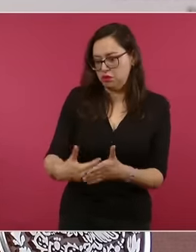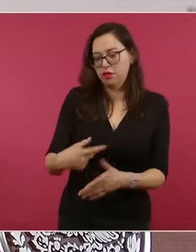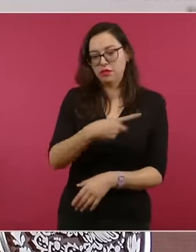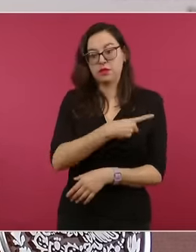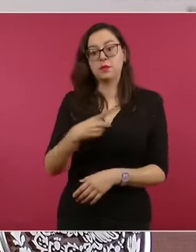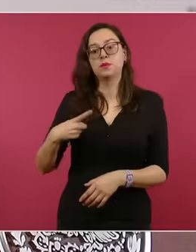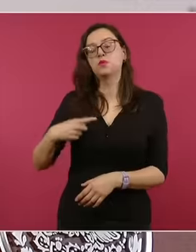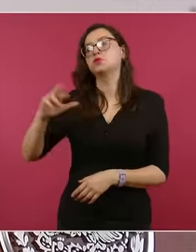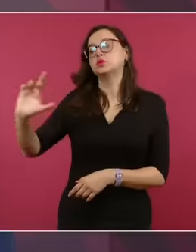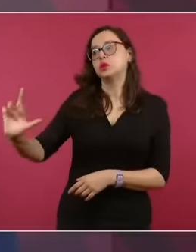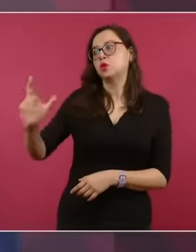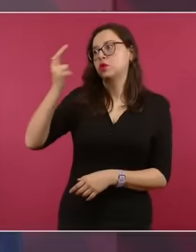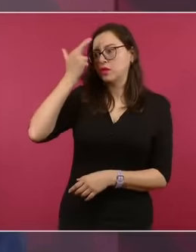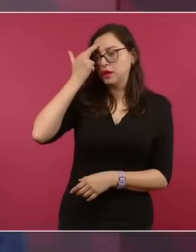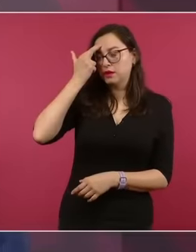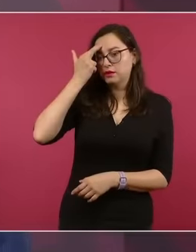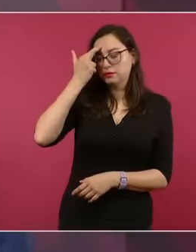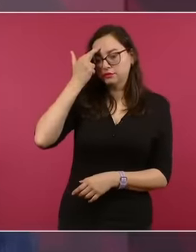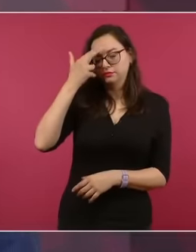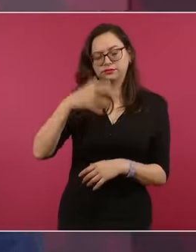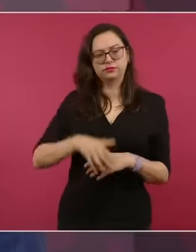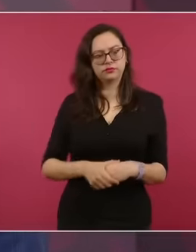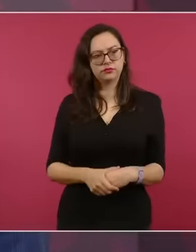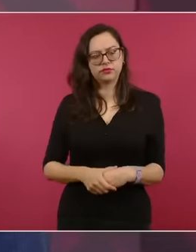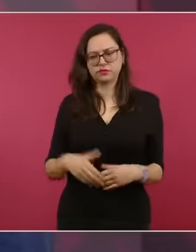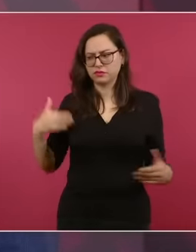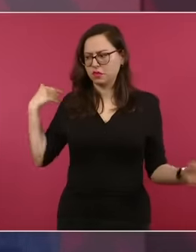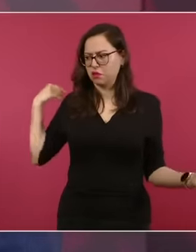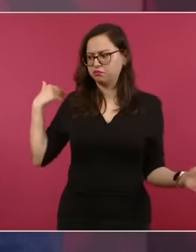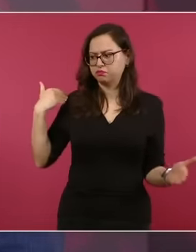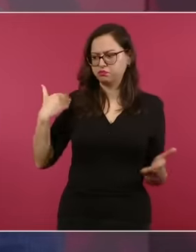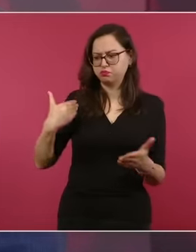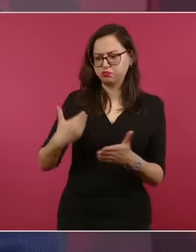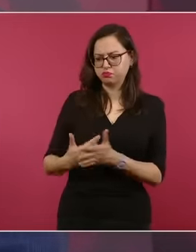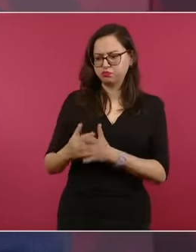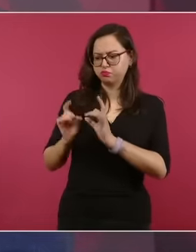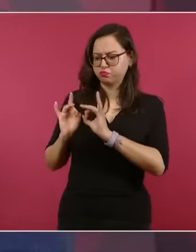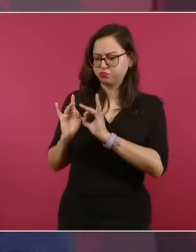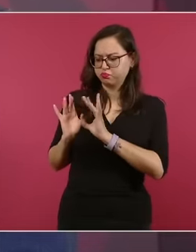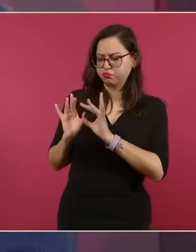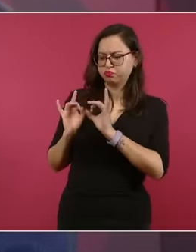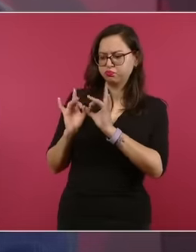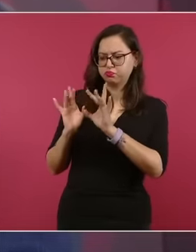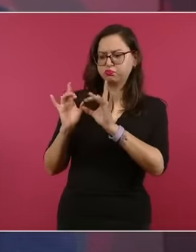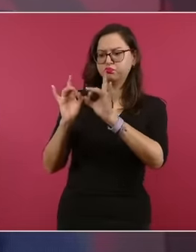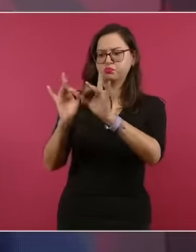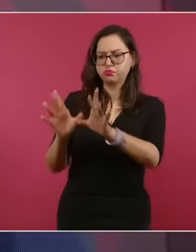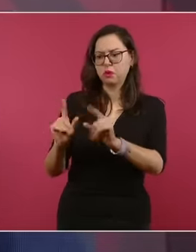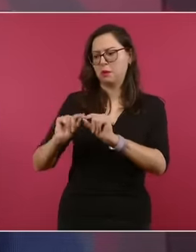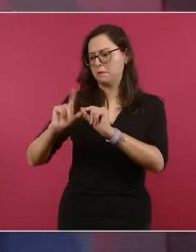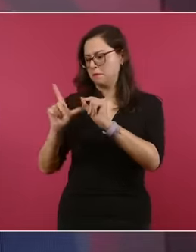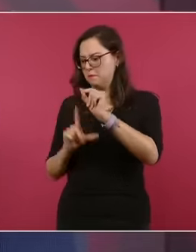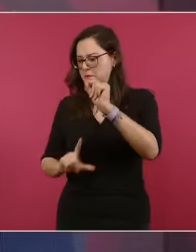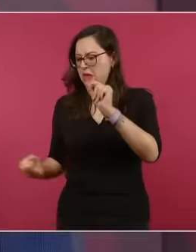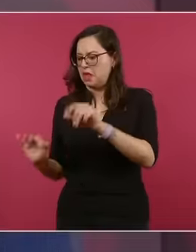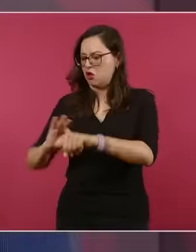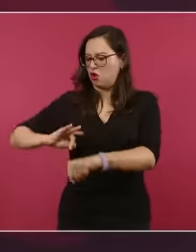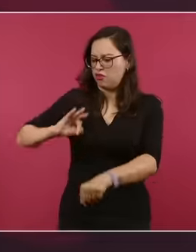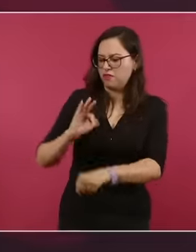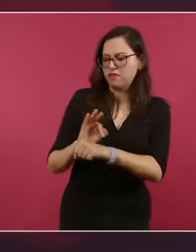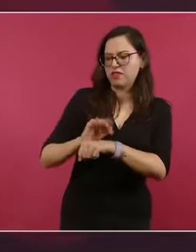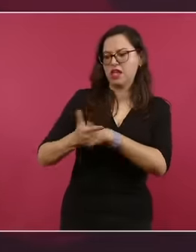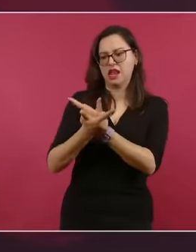en todos estos procesos de defensa de nuestras libertades, de